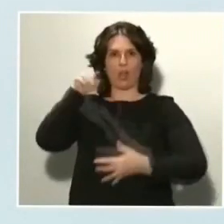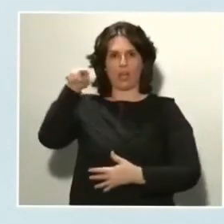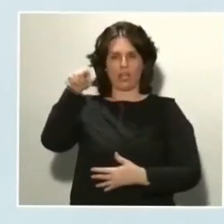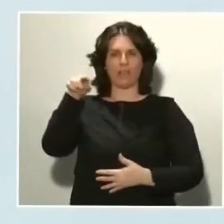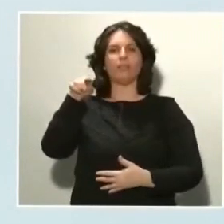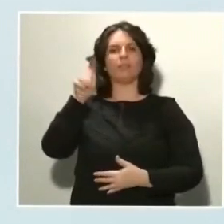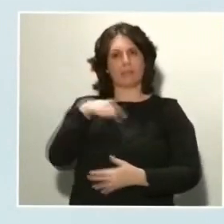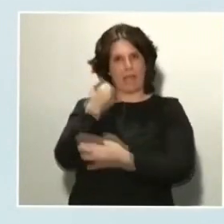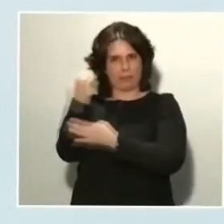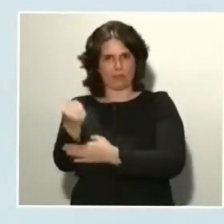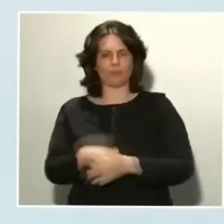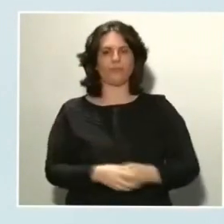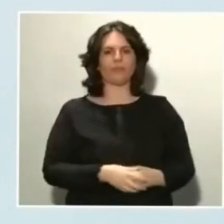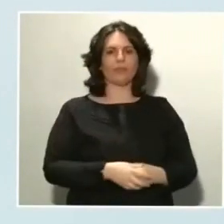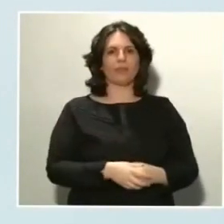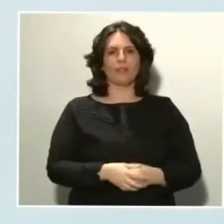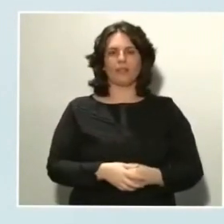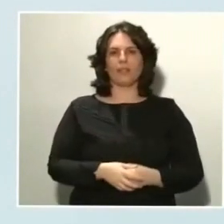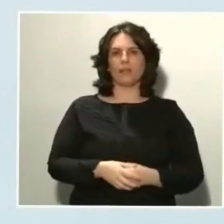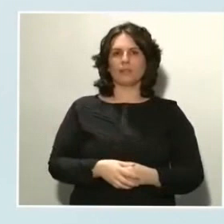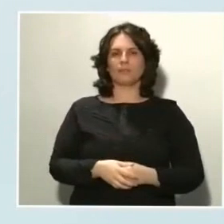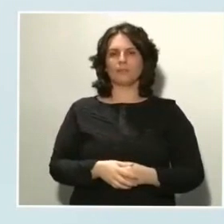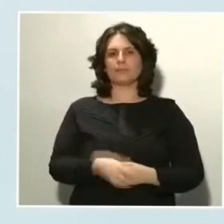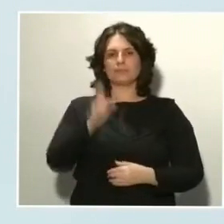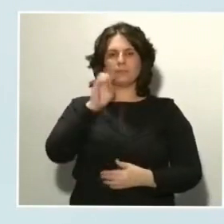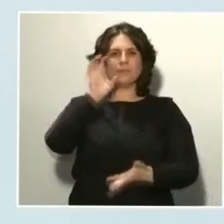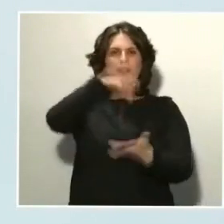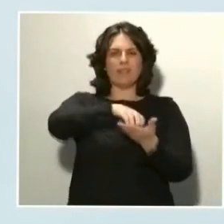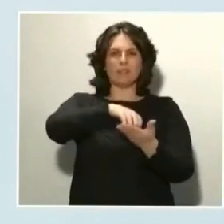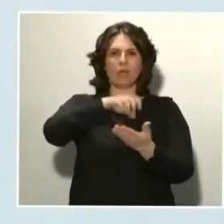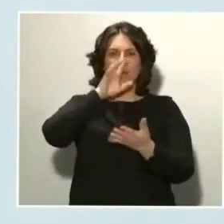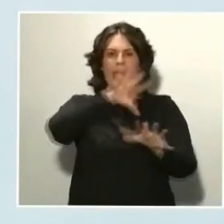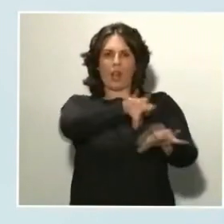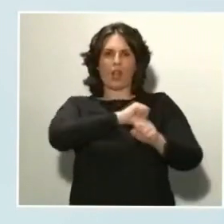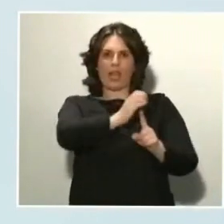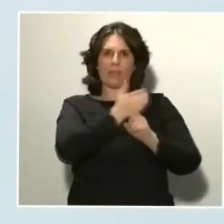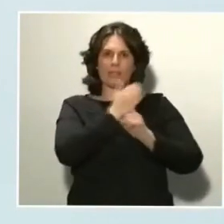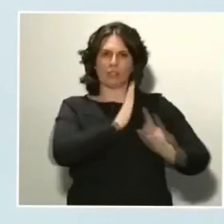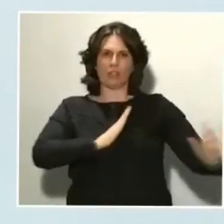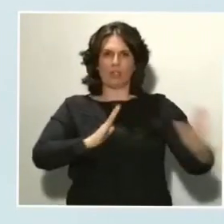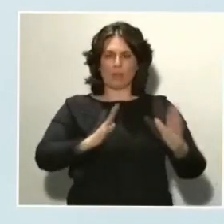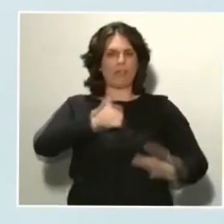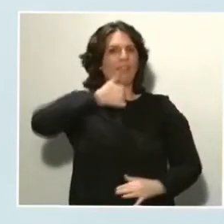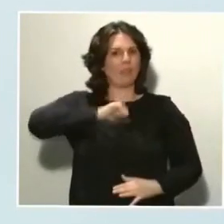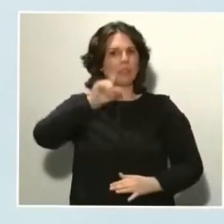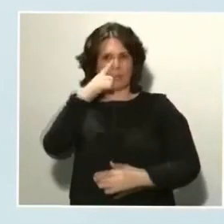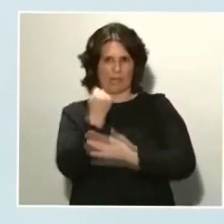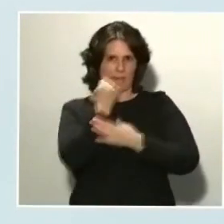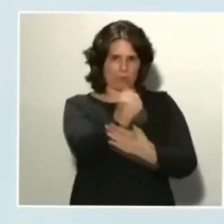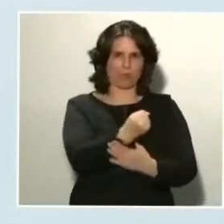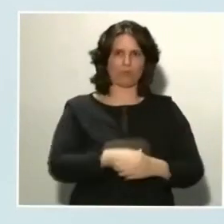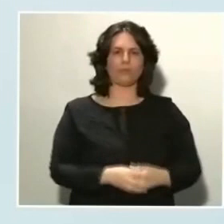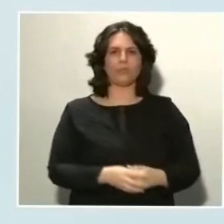el apoyo a la instalación para el centro de alojamiento y confinamiento temporal en Ceuta, el apoyo diario